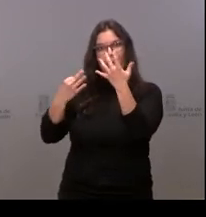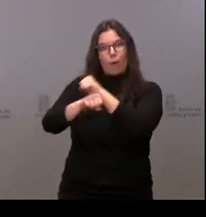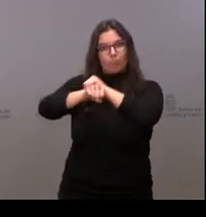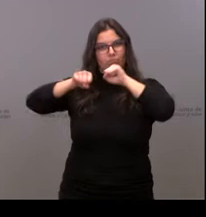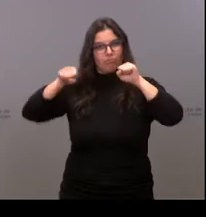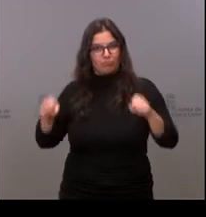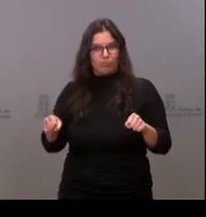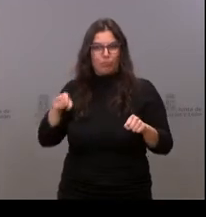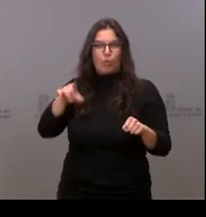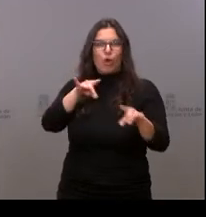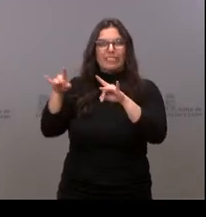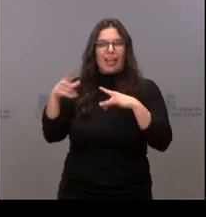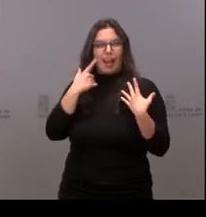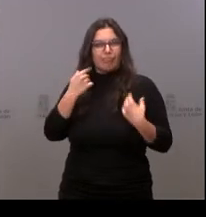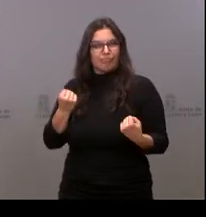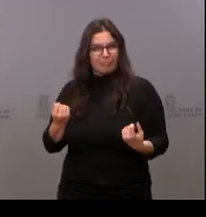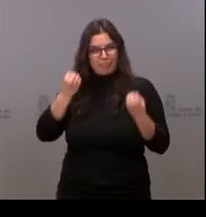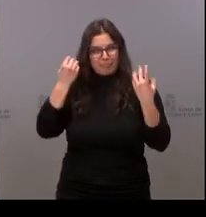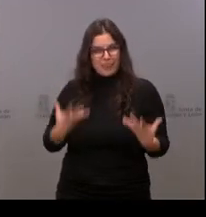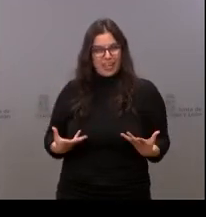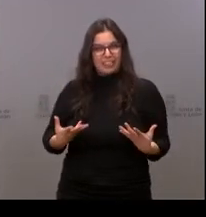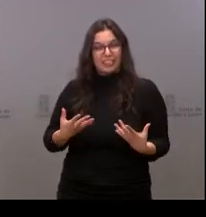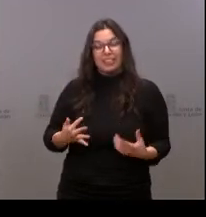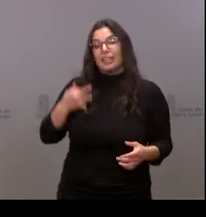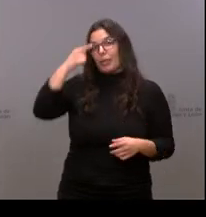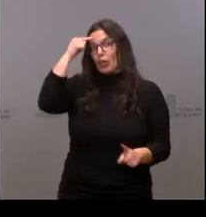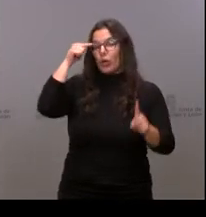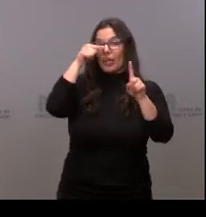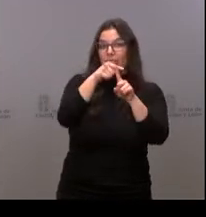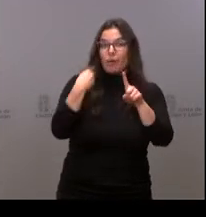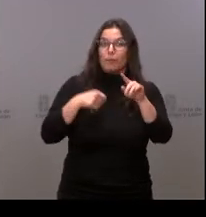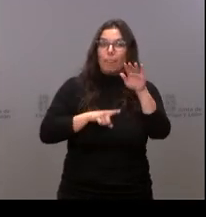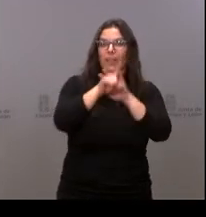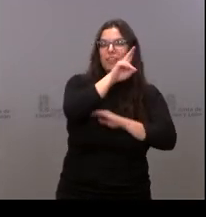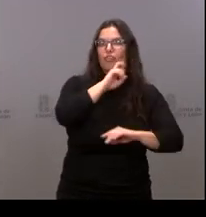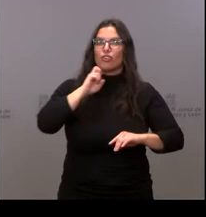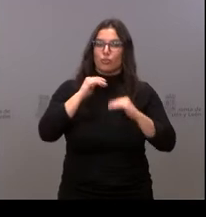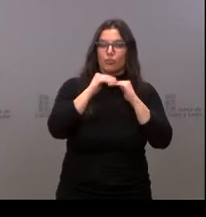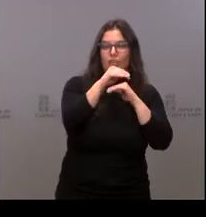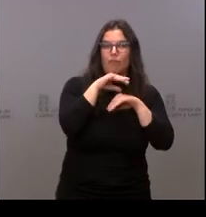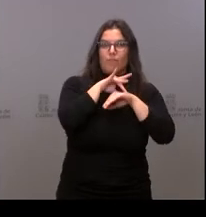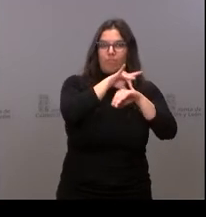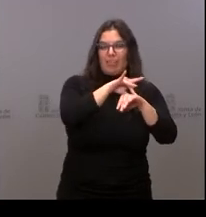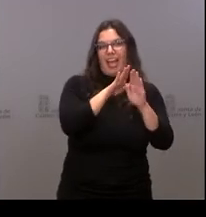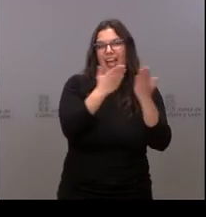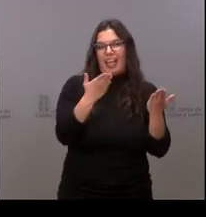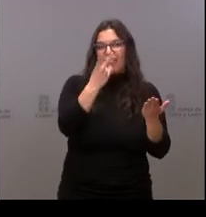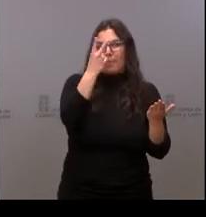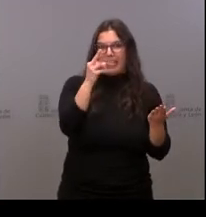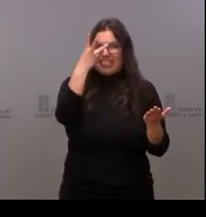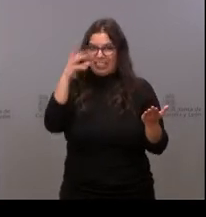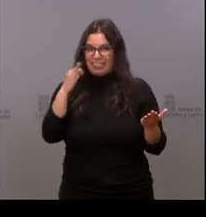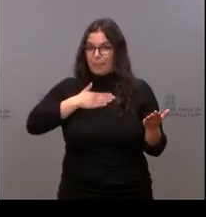saludable, siguiendo además los objetivos del desarrollo sostenible de la Agenda 2030, que es un objetivo